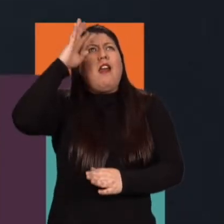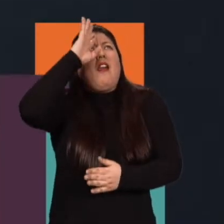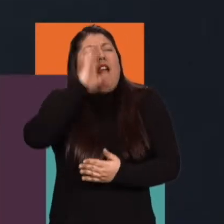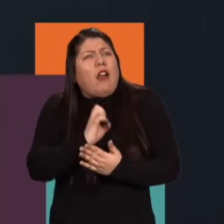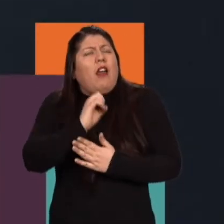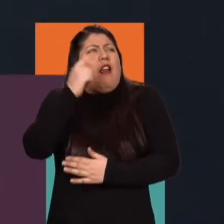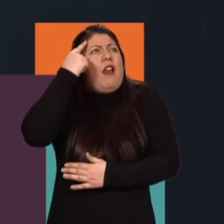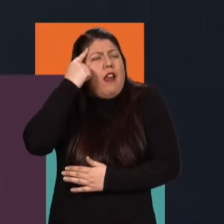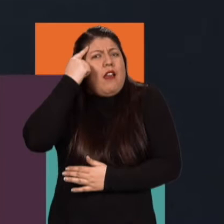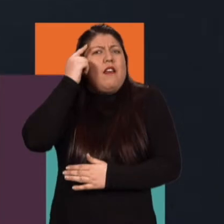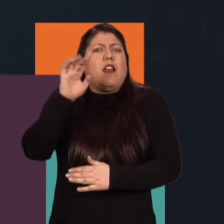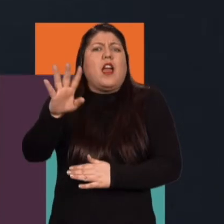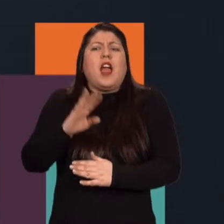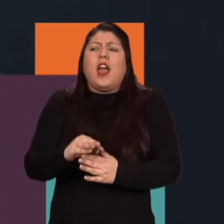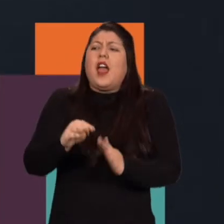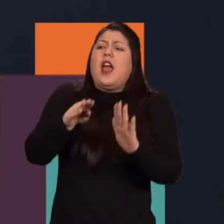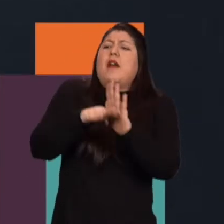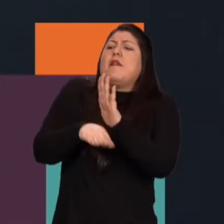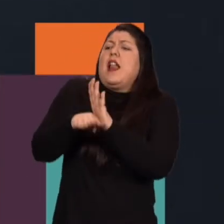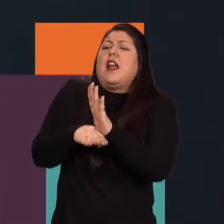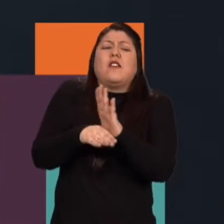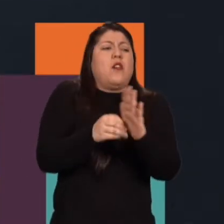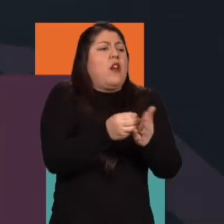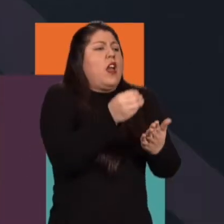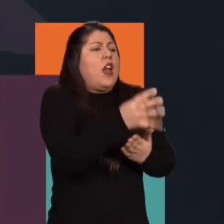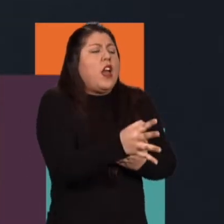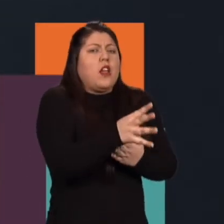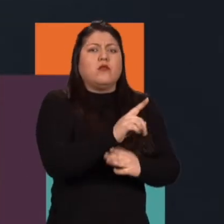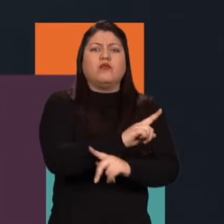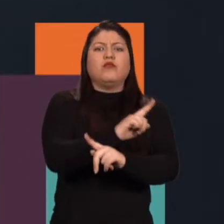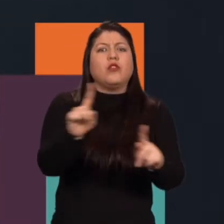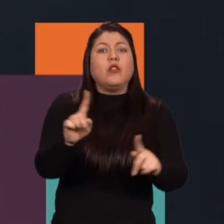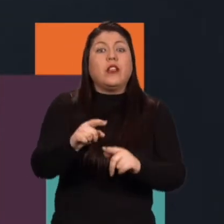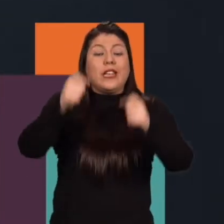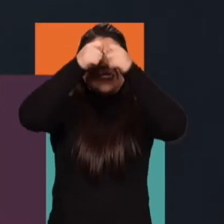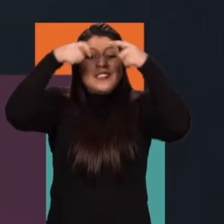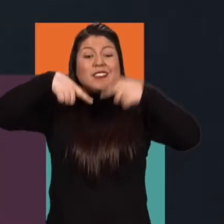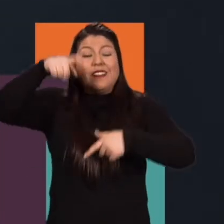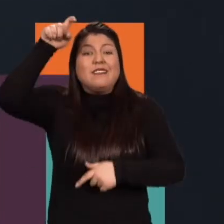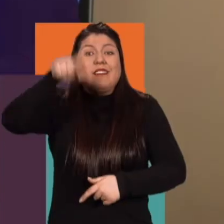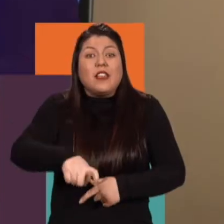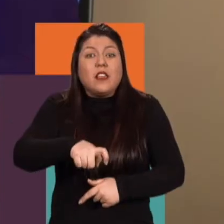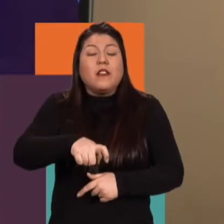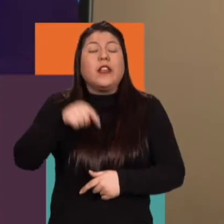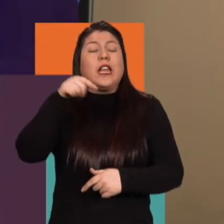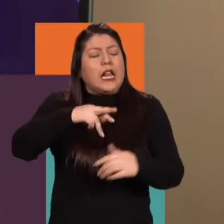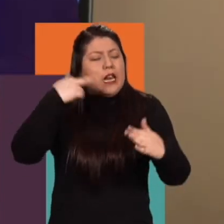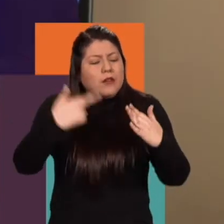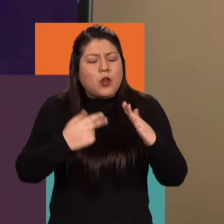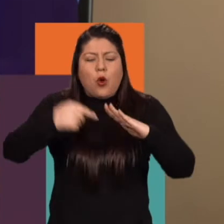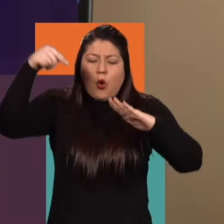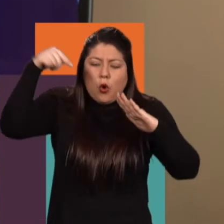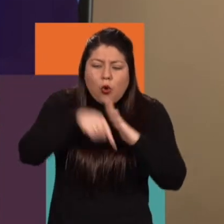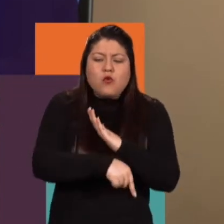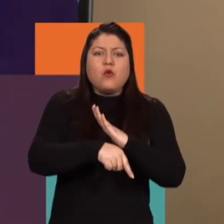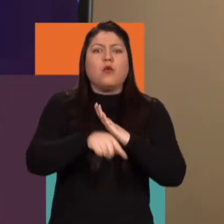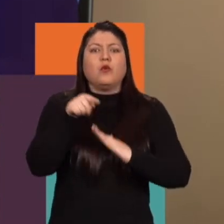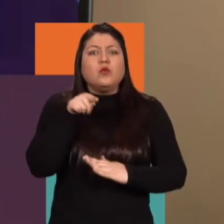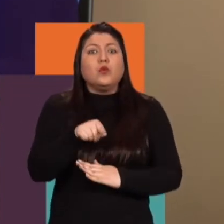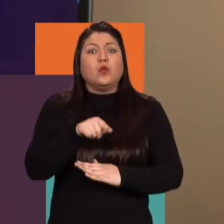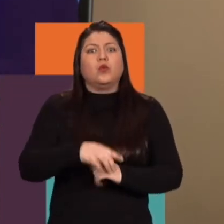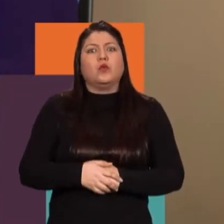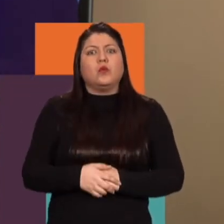de lado esa idea de que los precios soportan la experimentación. El Estado tiene que tener una revisión